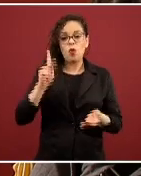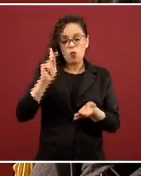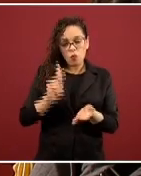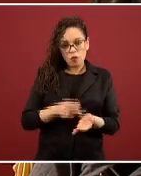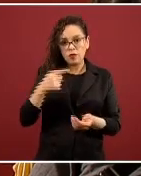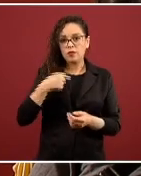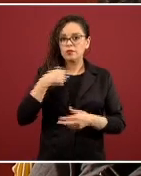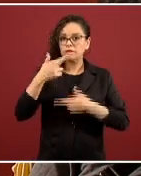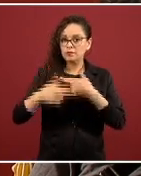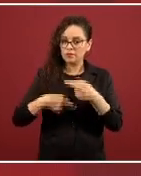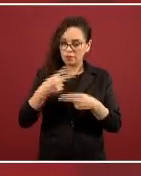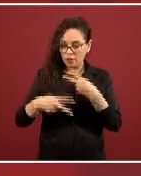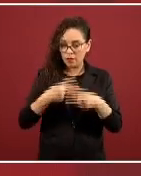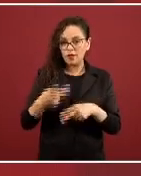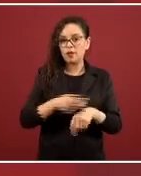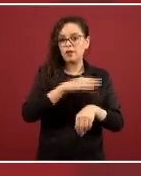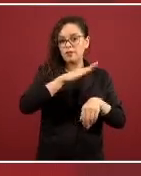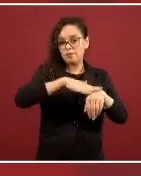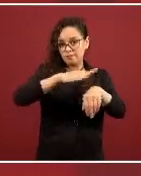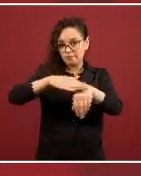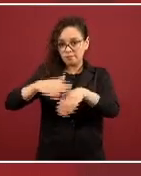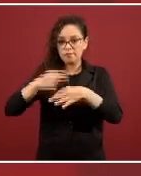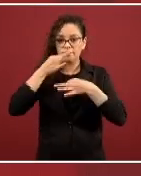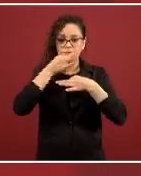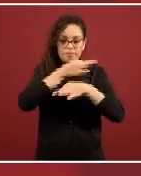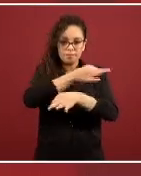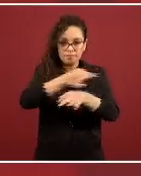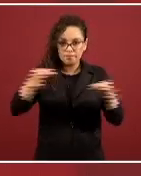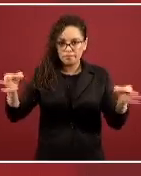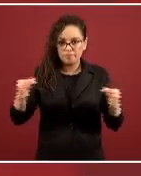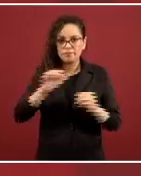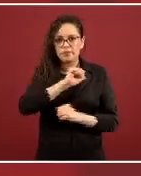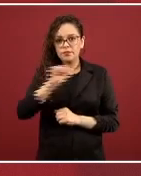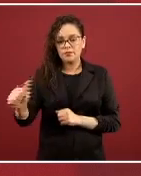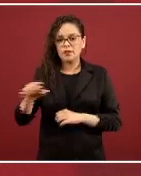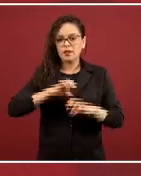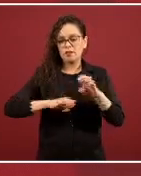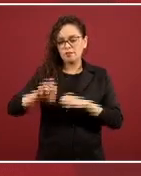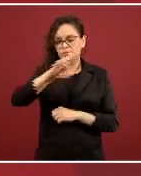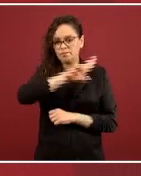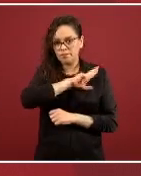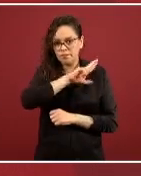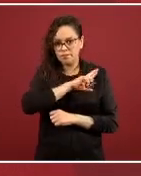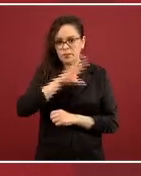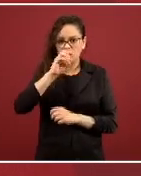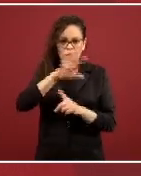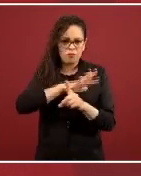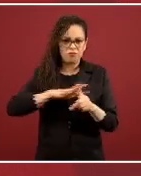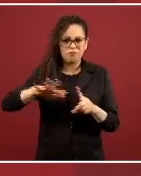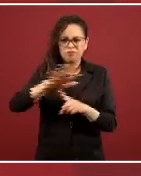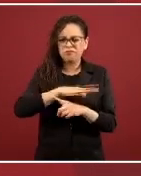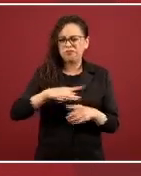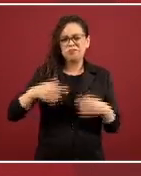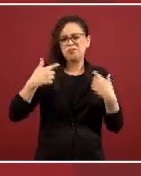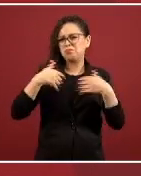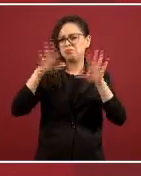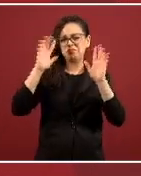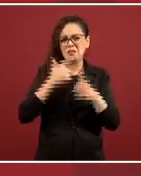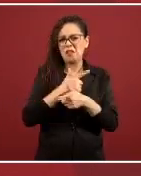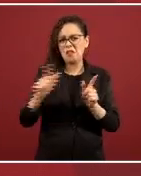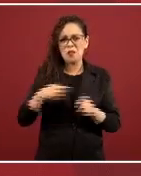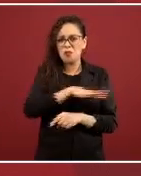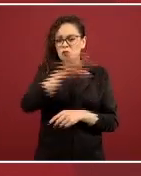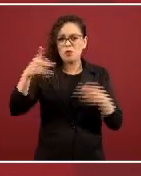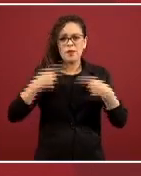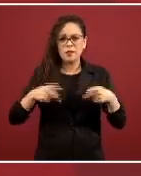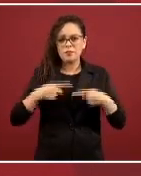del sector privado, del sector social o de quien sea que no ha comprendido las medidas, infórmese, infórmese.